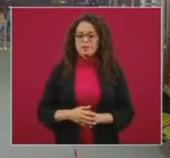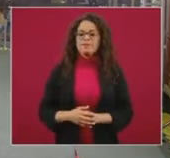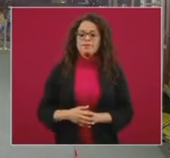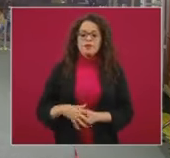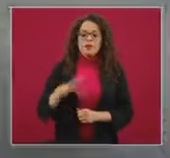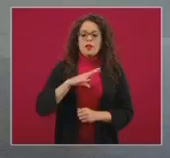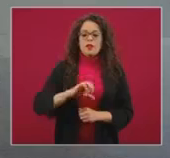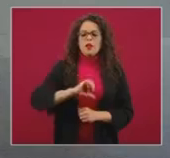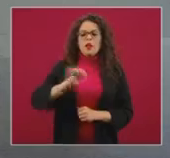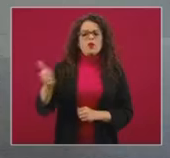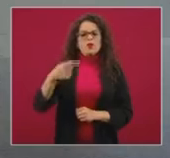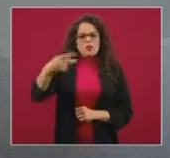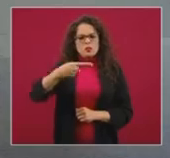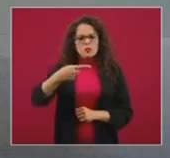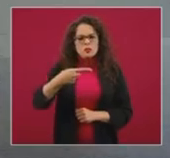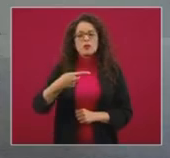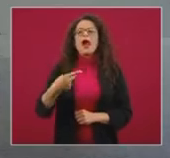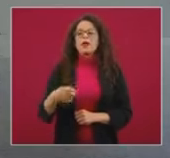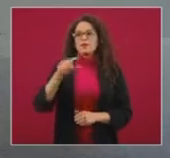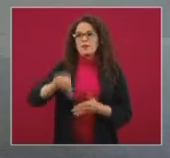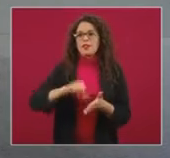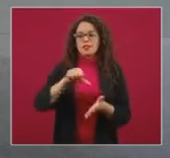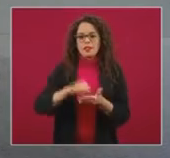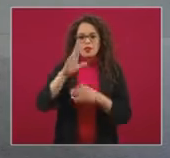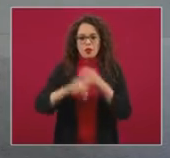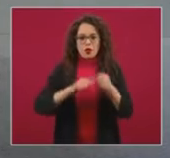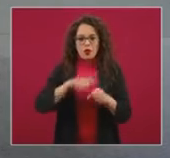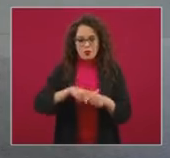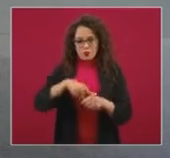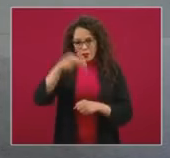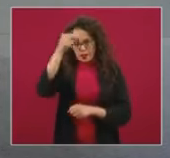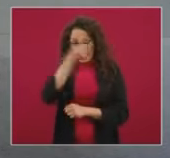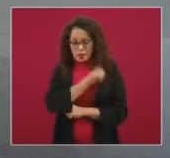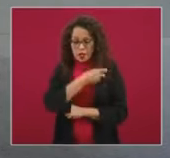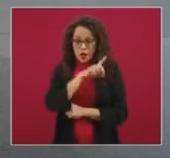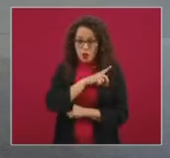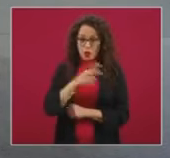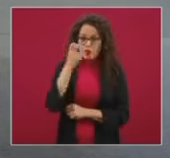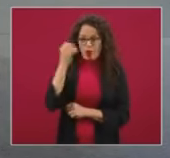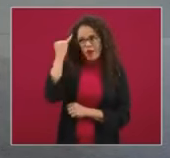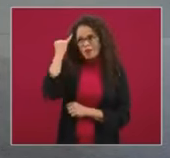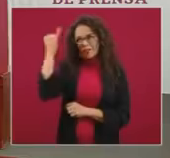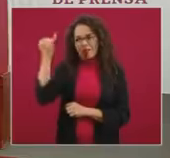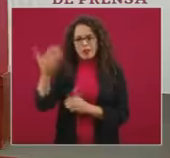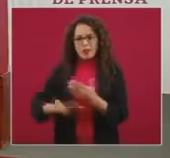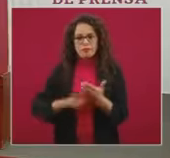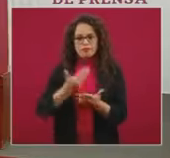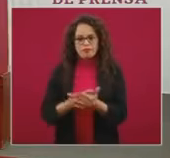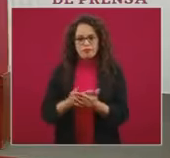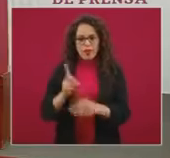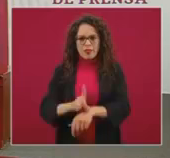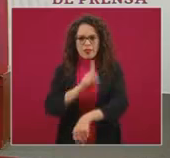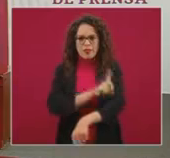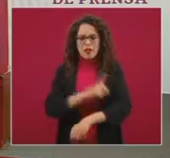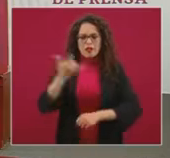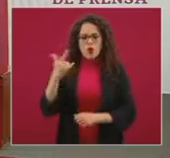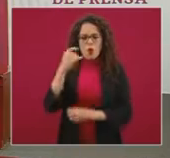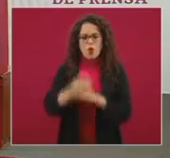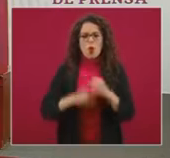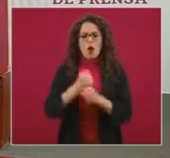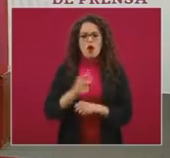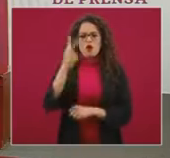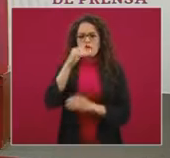Centro de Inteligencia. El Centro Nacional de Inteligencia en Salud es una iniciativa, como les decía, que formulamos desde julio de 2018